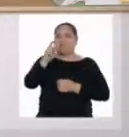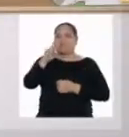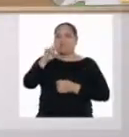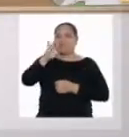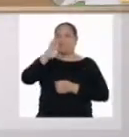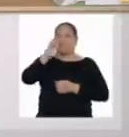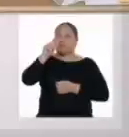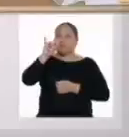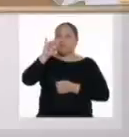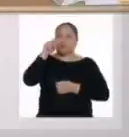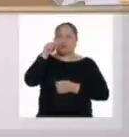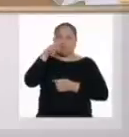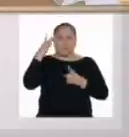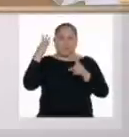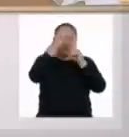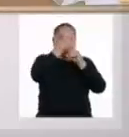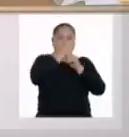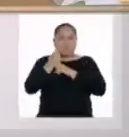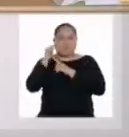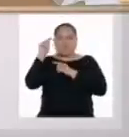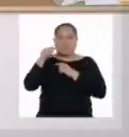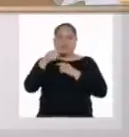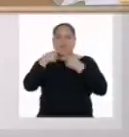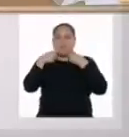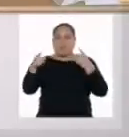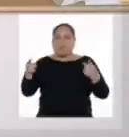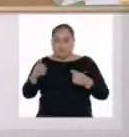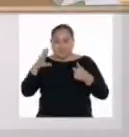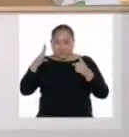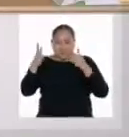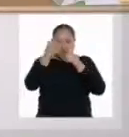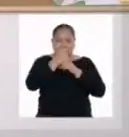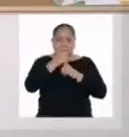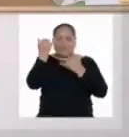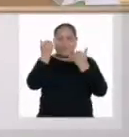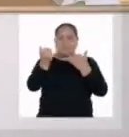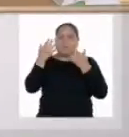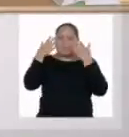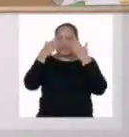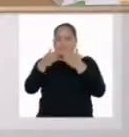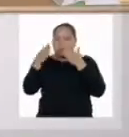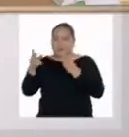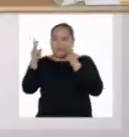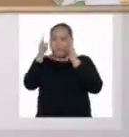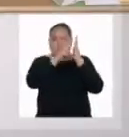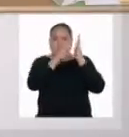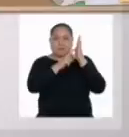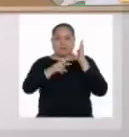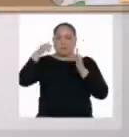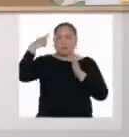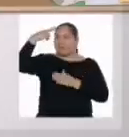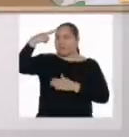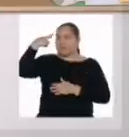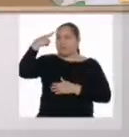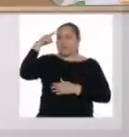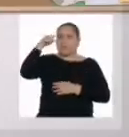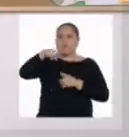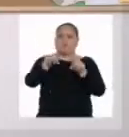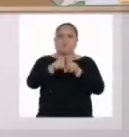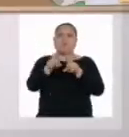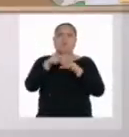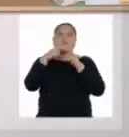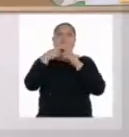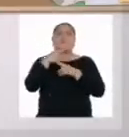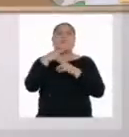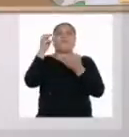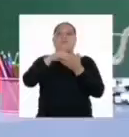Así que, para lograr que nuestro mensaje logre propósito, hoy nos dedicaremos a leer, reflexionar y responder